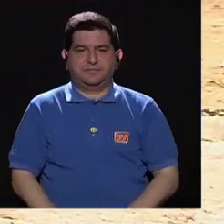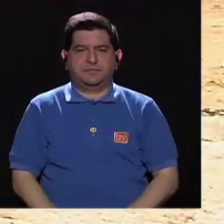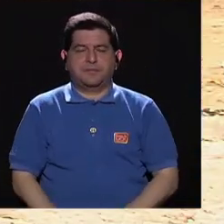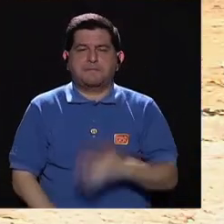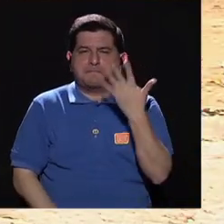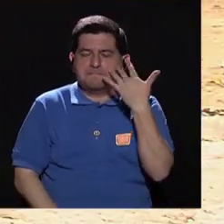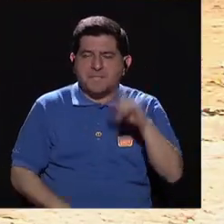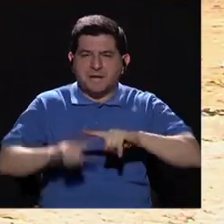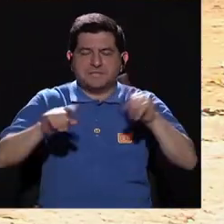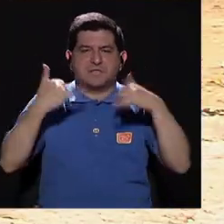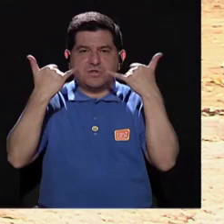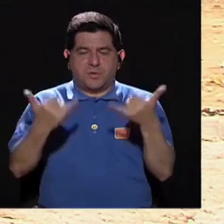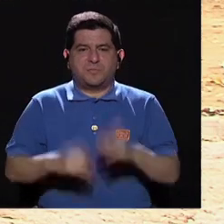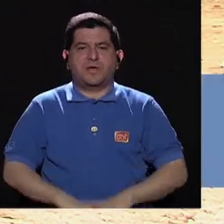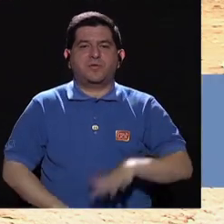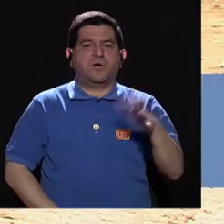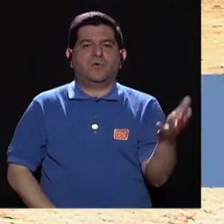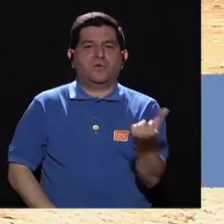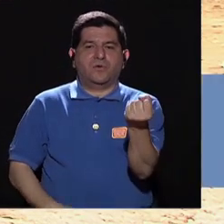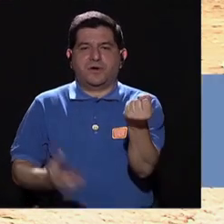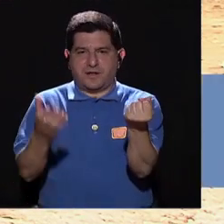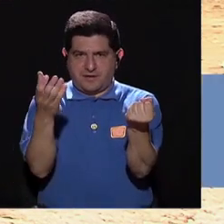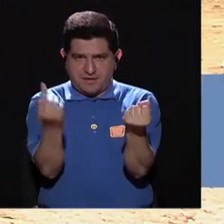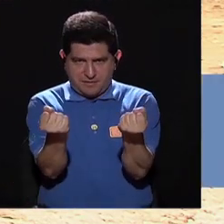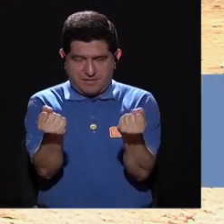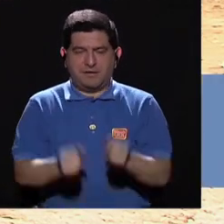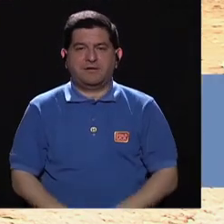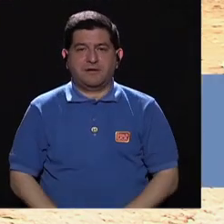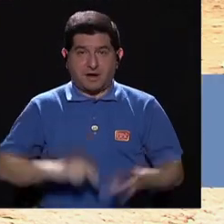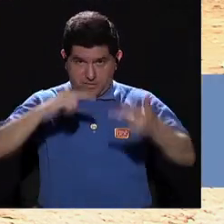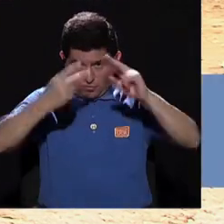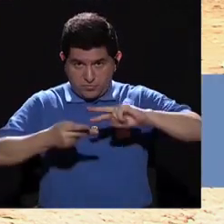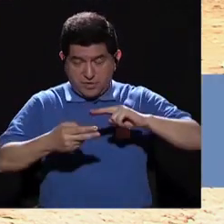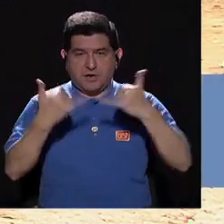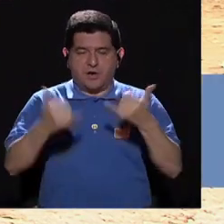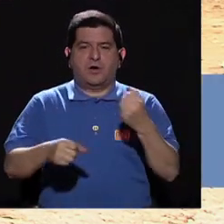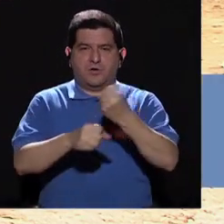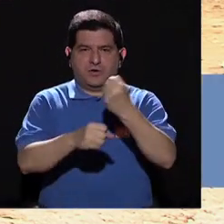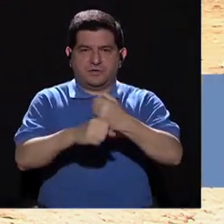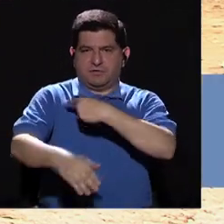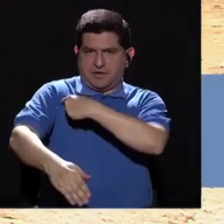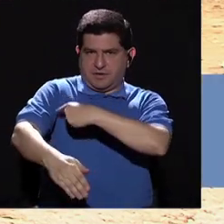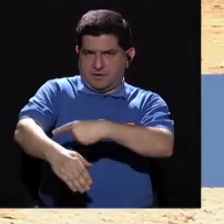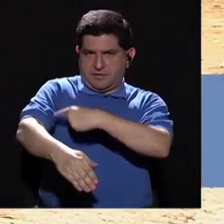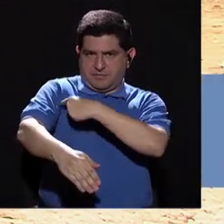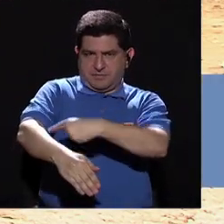Con un agarre parecido, pero ahora lo que vamos a hacer agarrarlo por abajo, vamos a trabajar lo que es el bíceps.